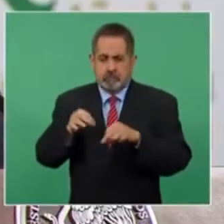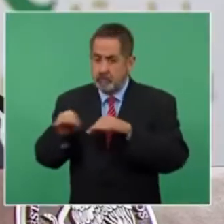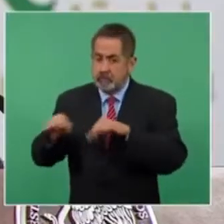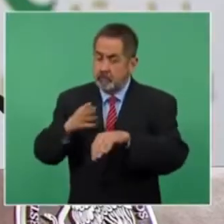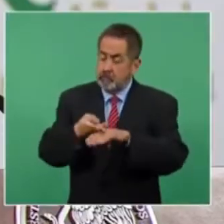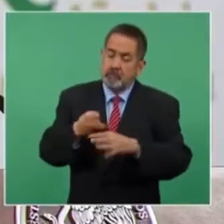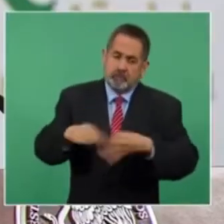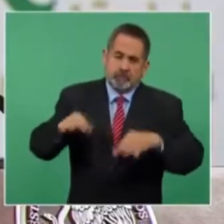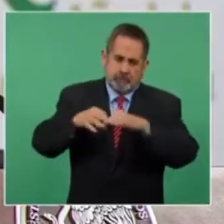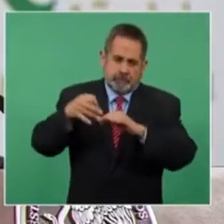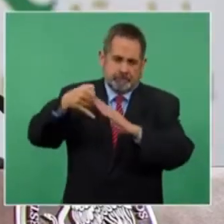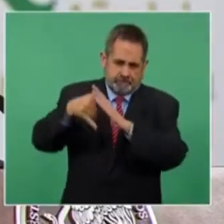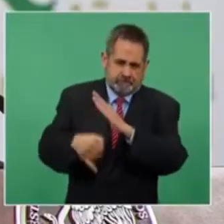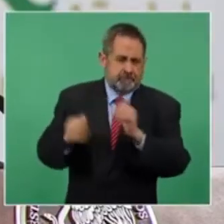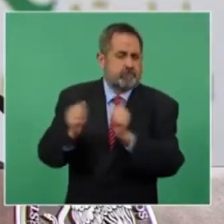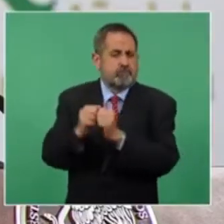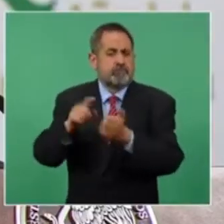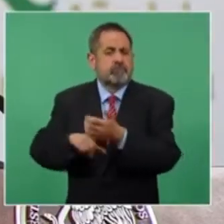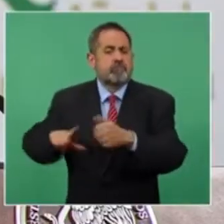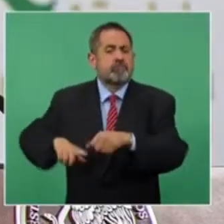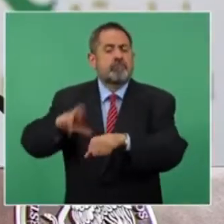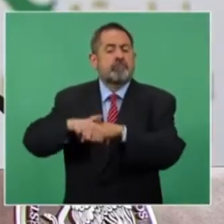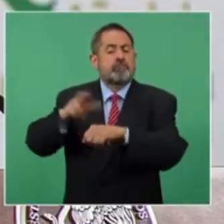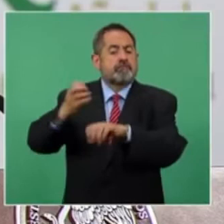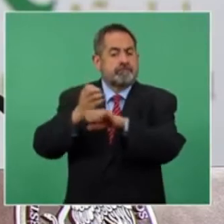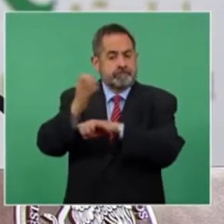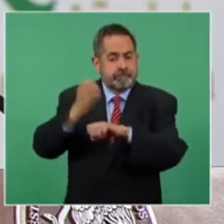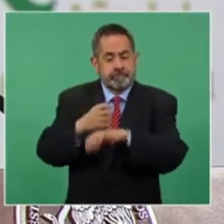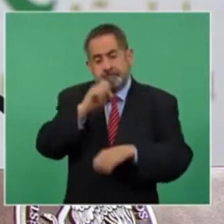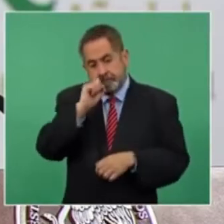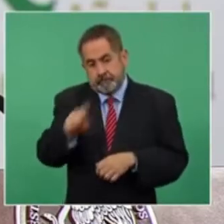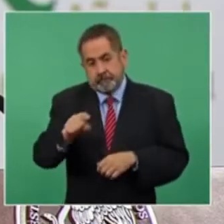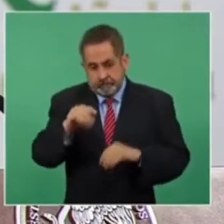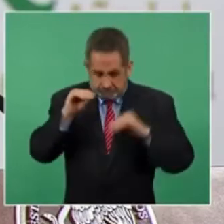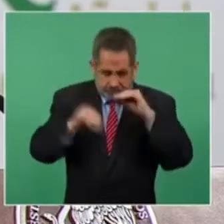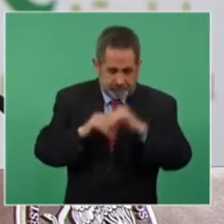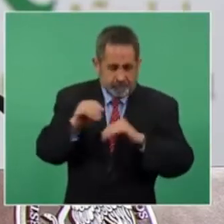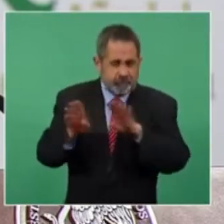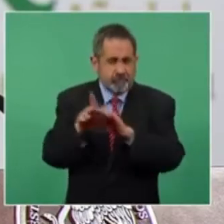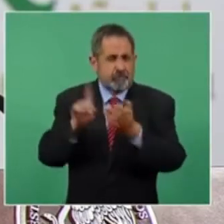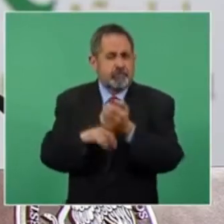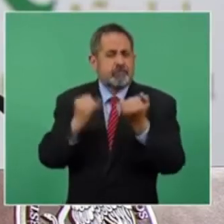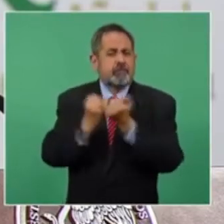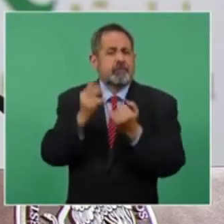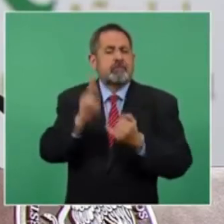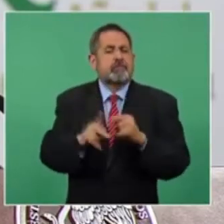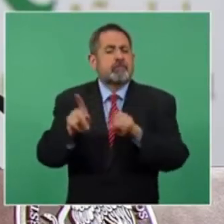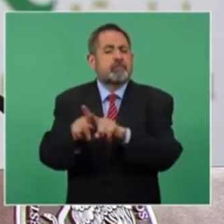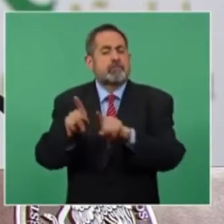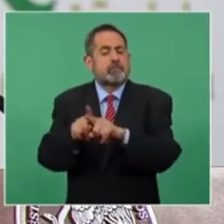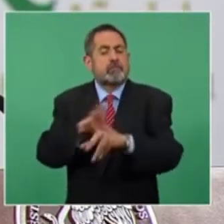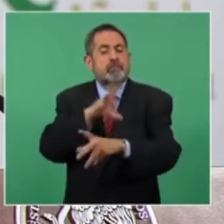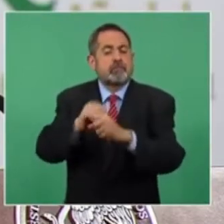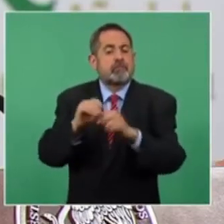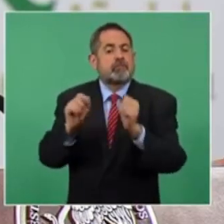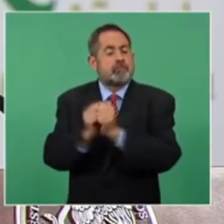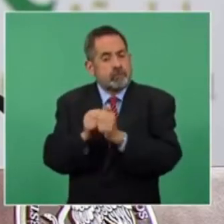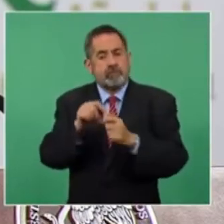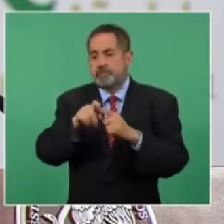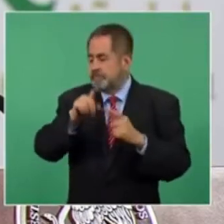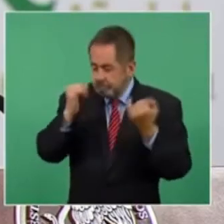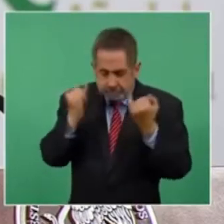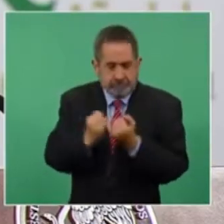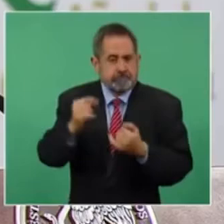muy importante que estamos haciendo con el gobierno del Estado y estamos aplicando un modelo similar en otras entidades incluido el Estado de